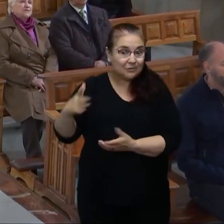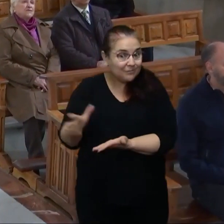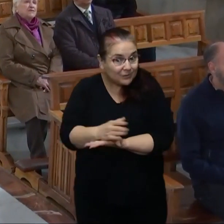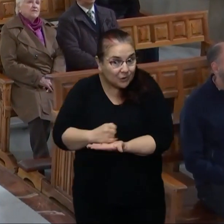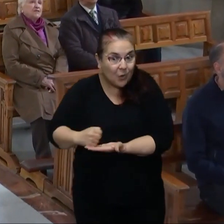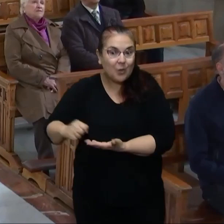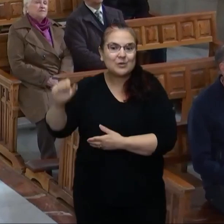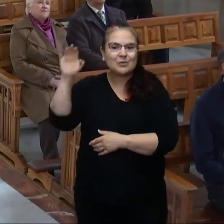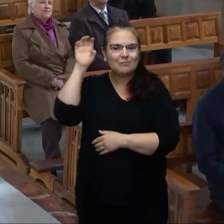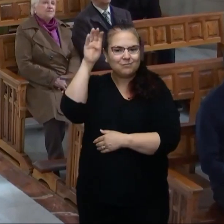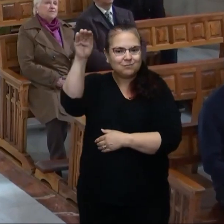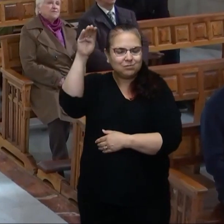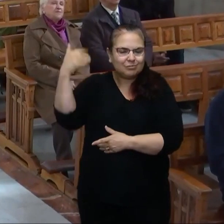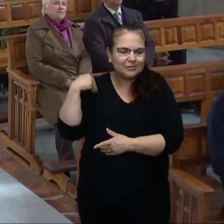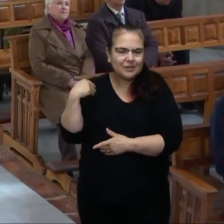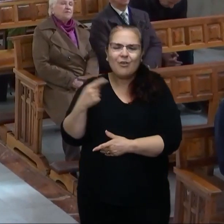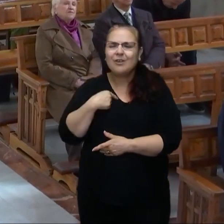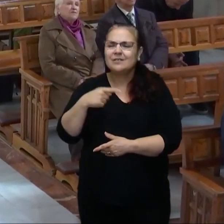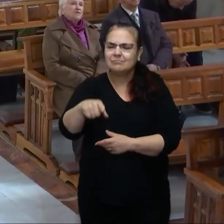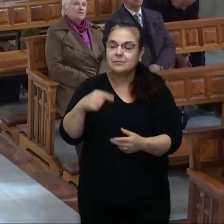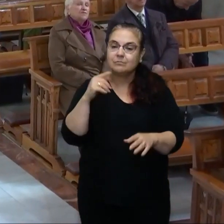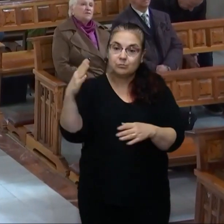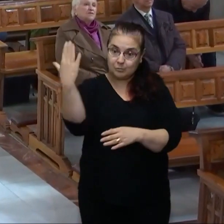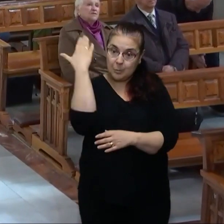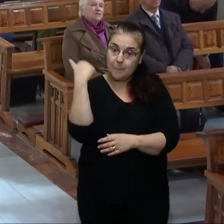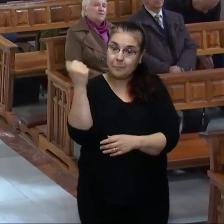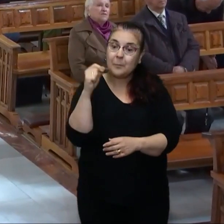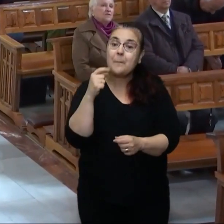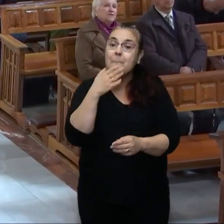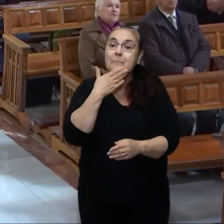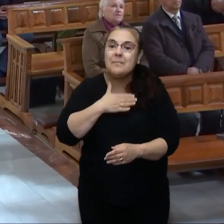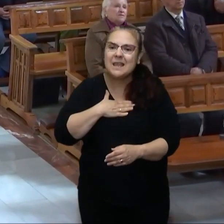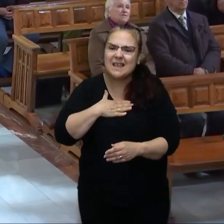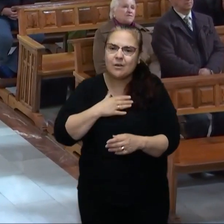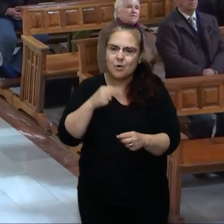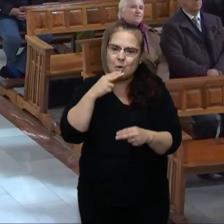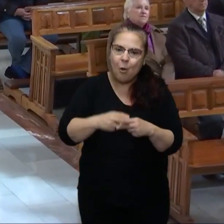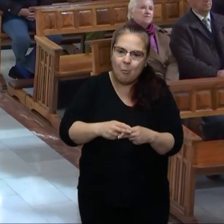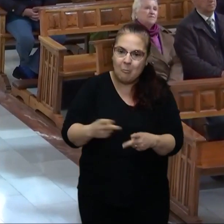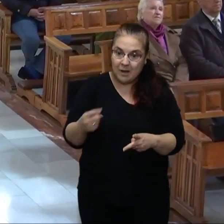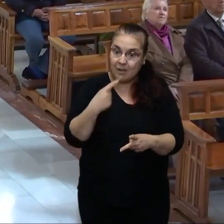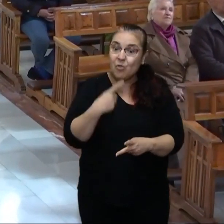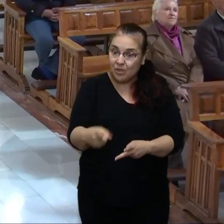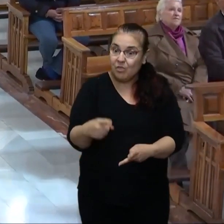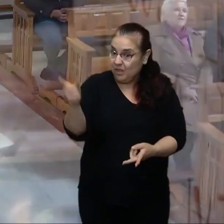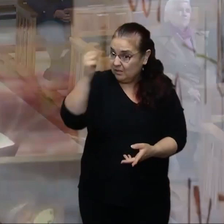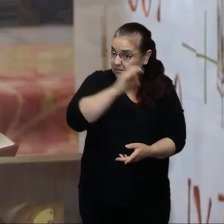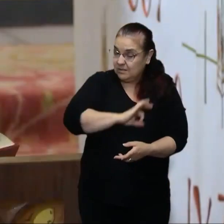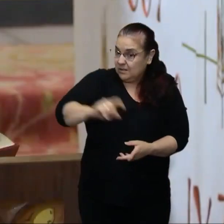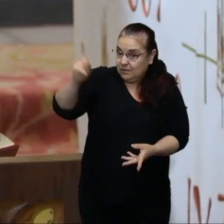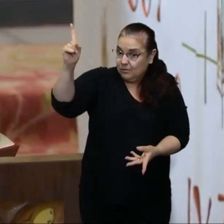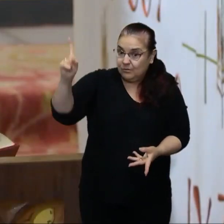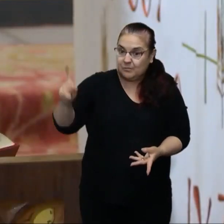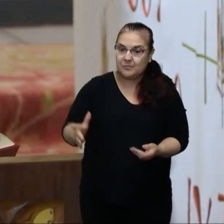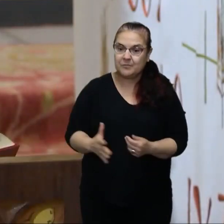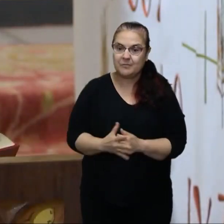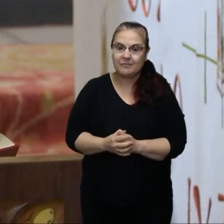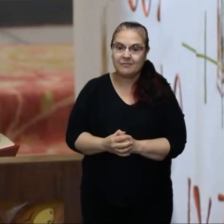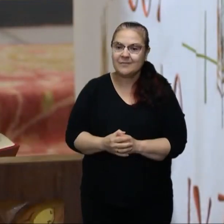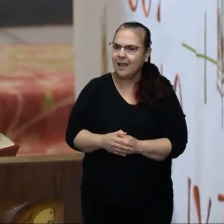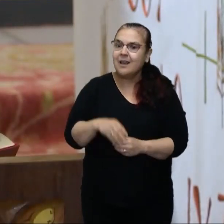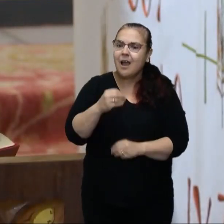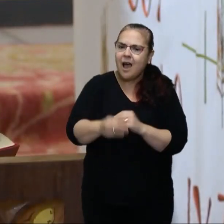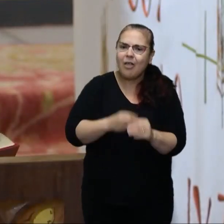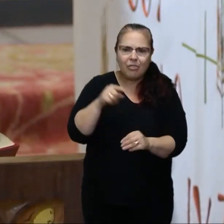los gentiles sobre los que ha sido invocado mi nombre. Lo dice el Señor, el que